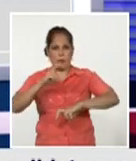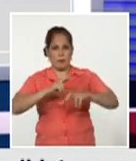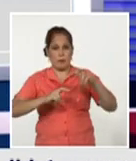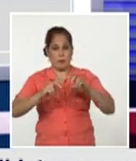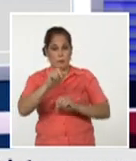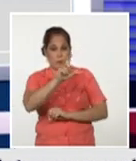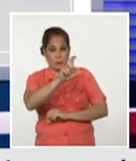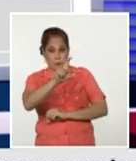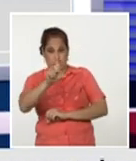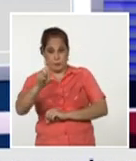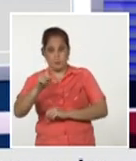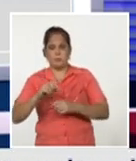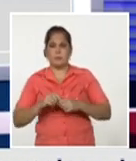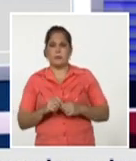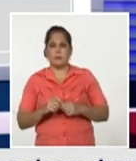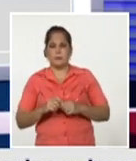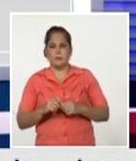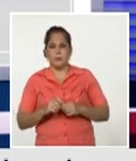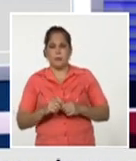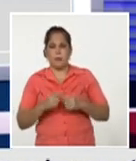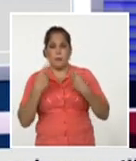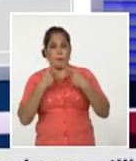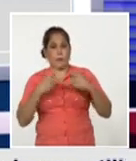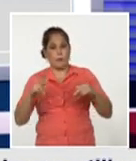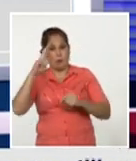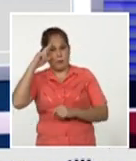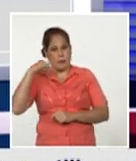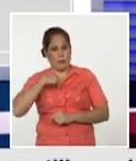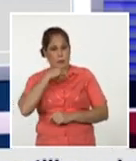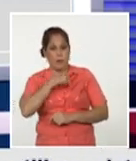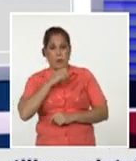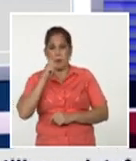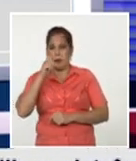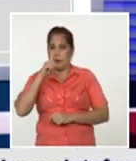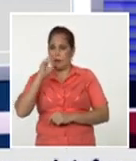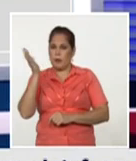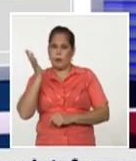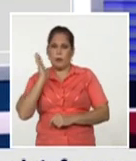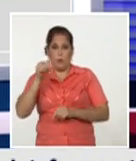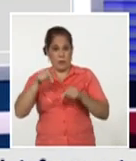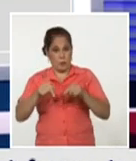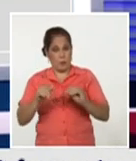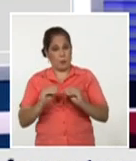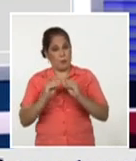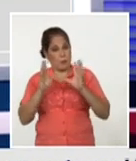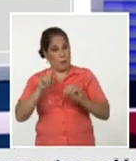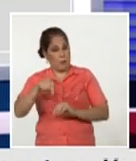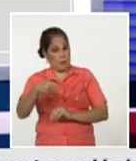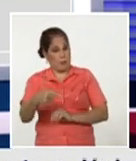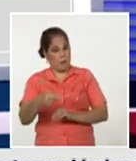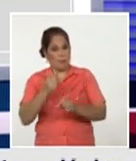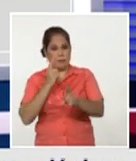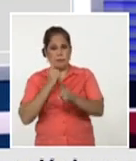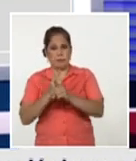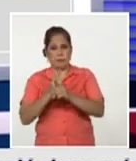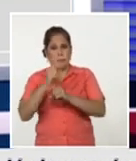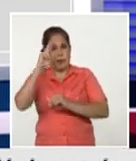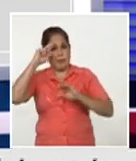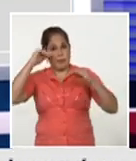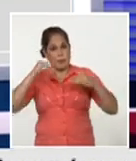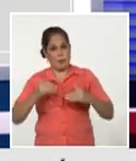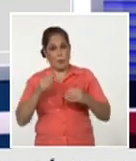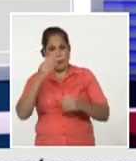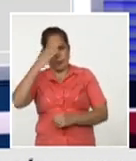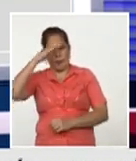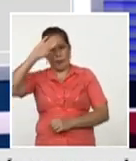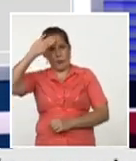intervención controlada a profesionales de la salud de esta manera estamos poniendo punto final lo esperamos mañana para seguir conociendo lo que hace Cuba